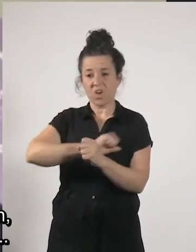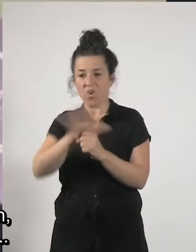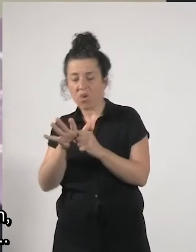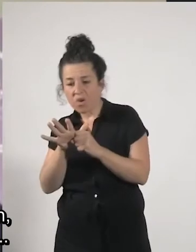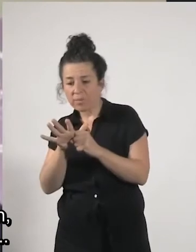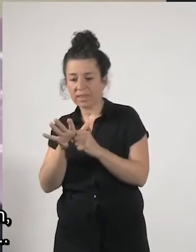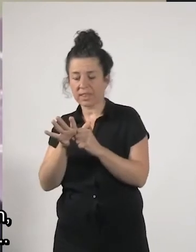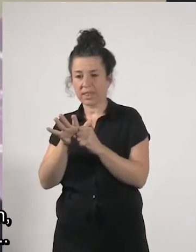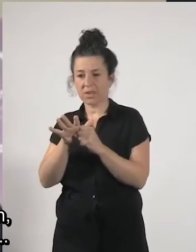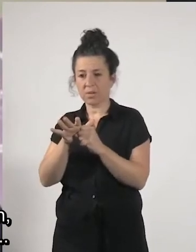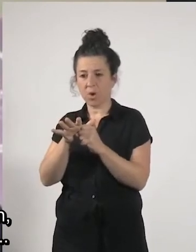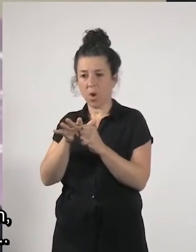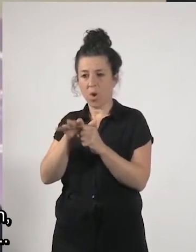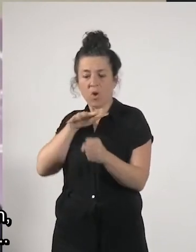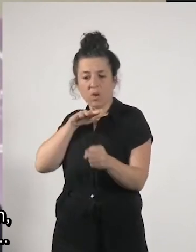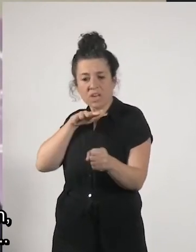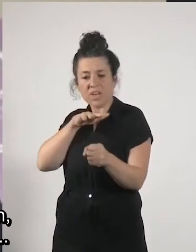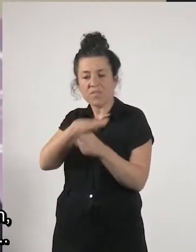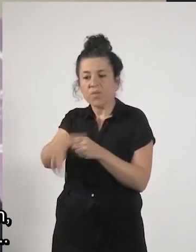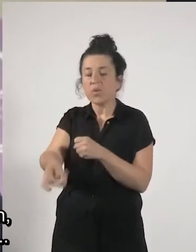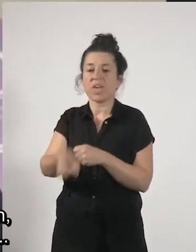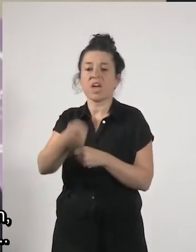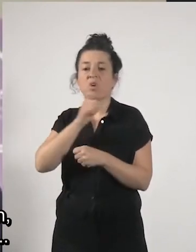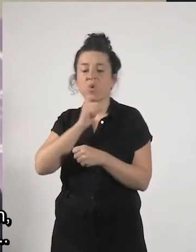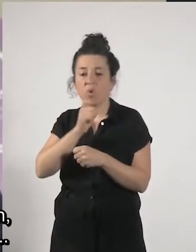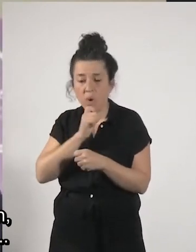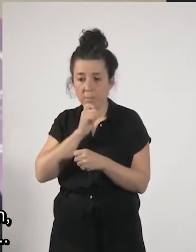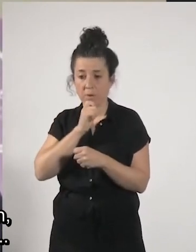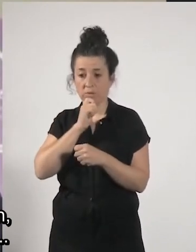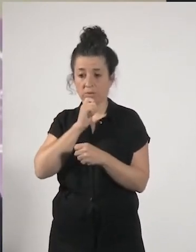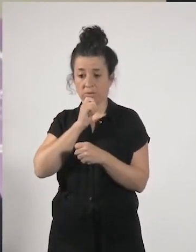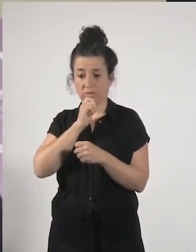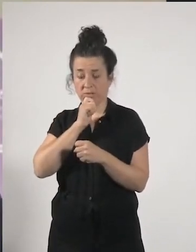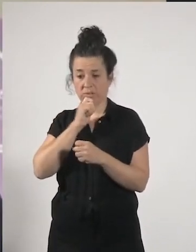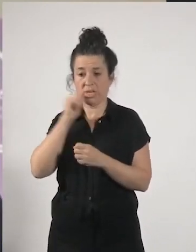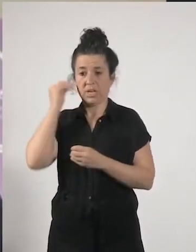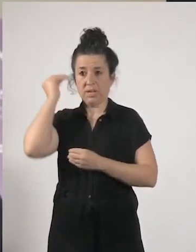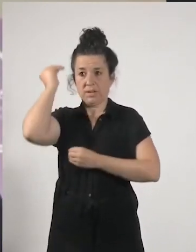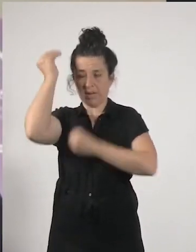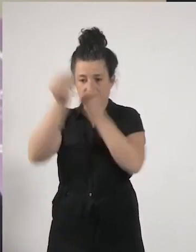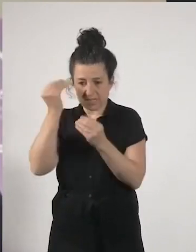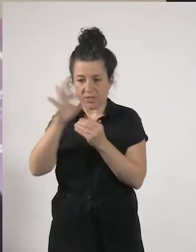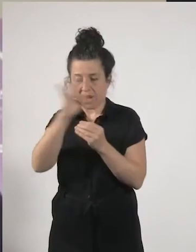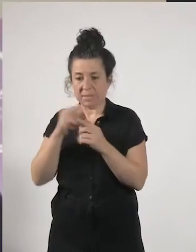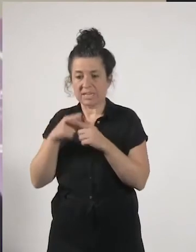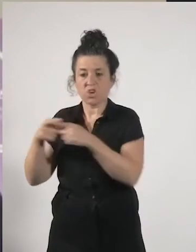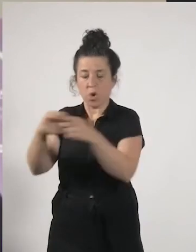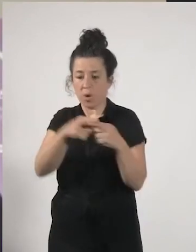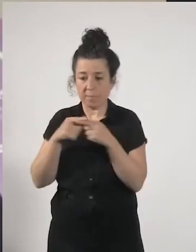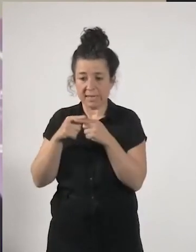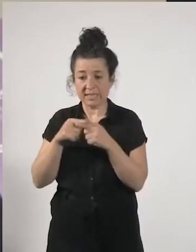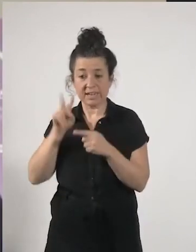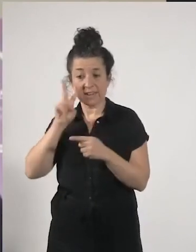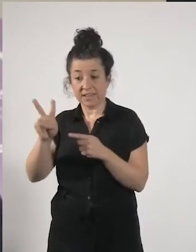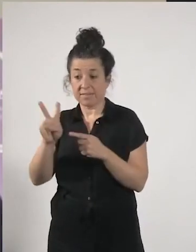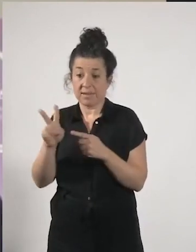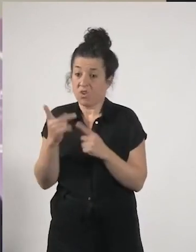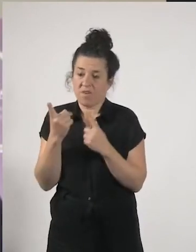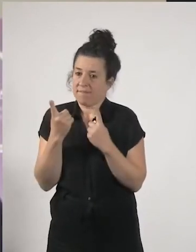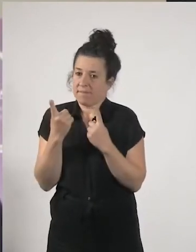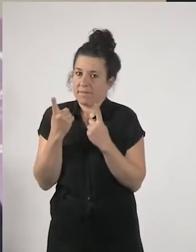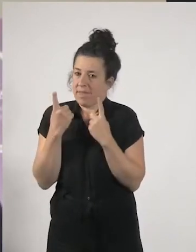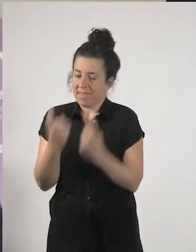astertze zen eta zentzu honetan ekonomia feministatik egiten den irakurketa esin zen falta